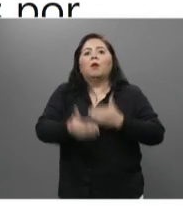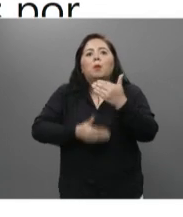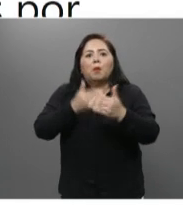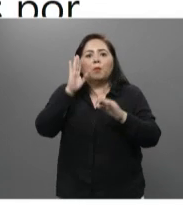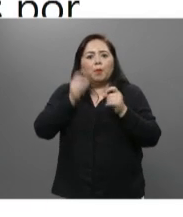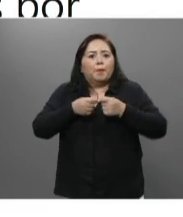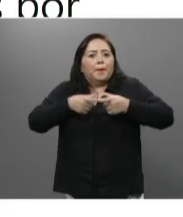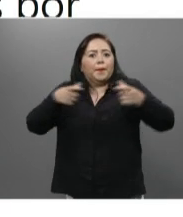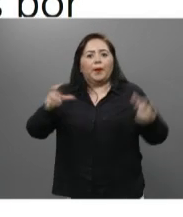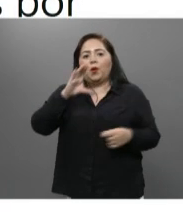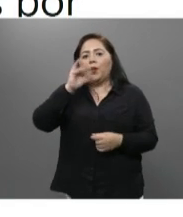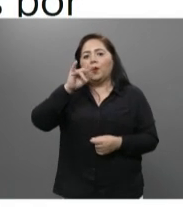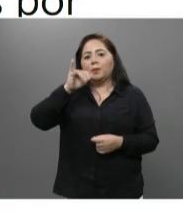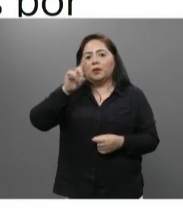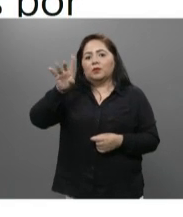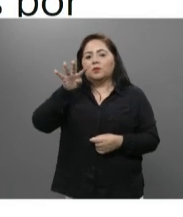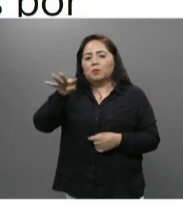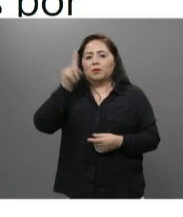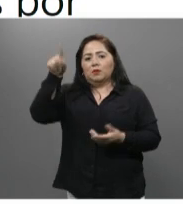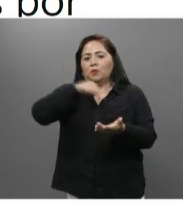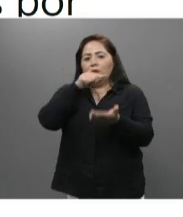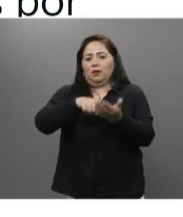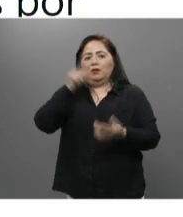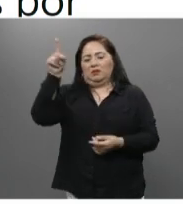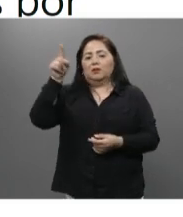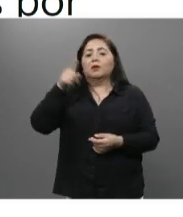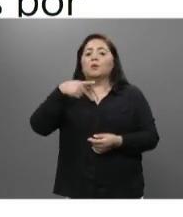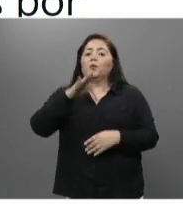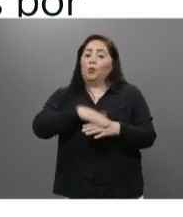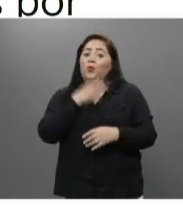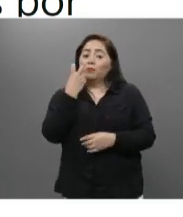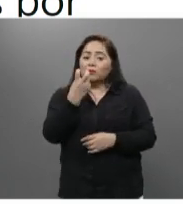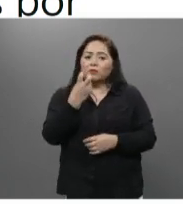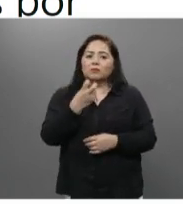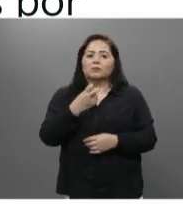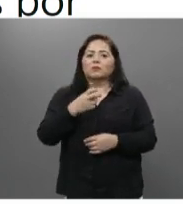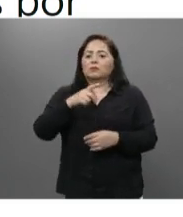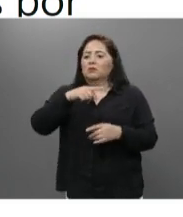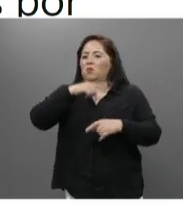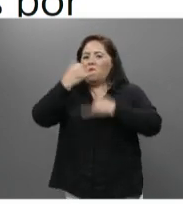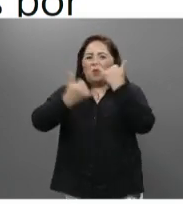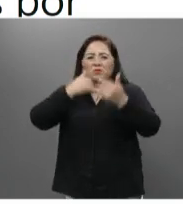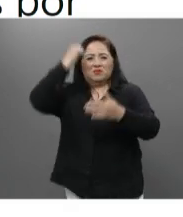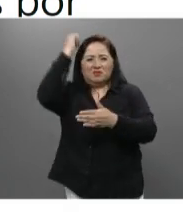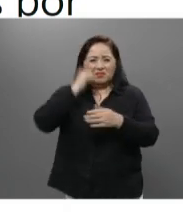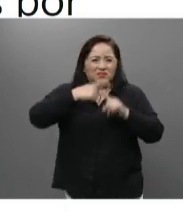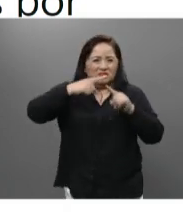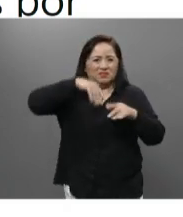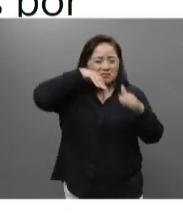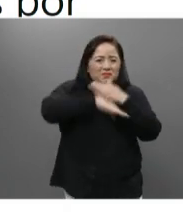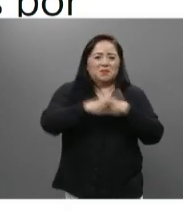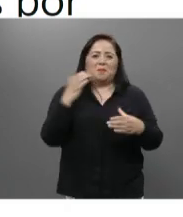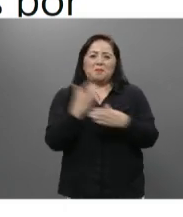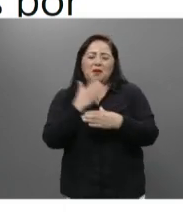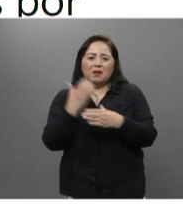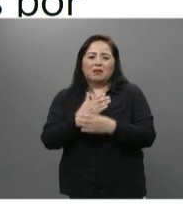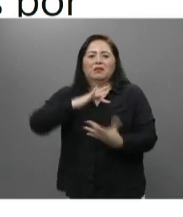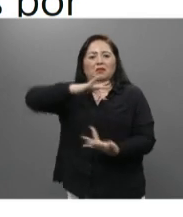avance de COVID-19 en Quintana Roo. Por ello, exhorto a casinos, bares,